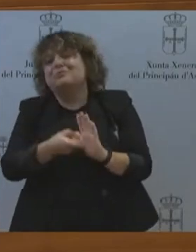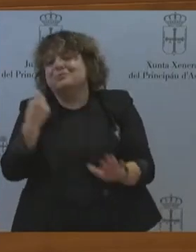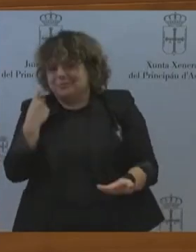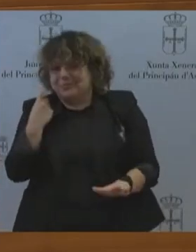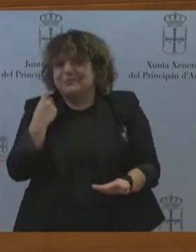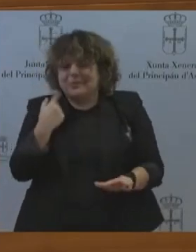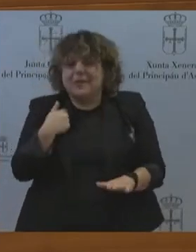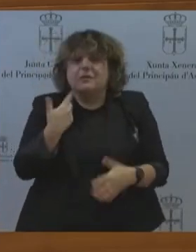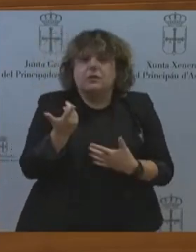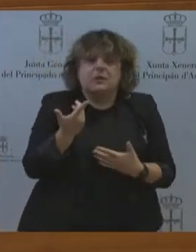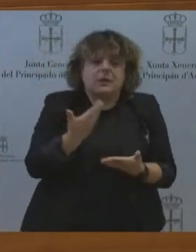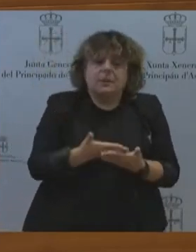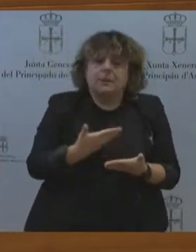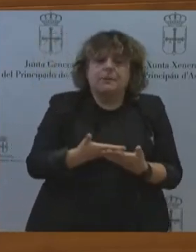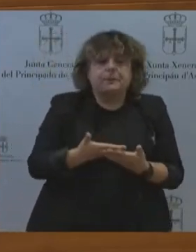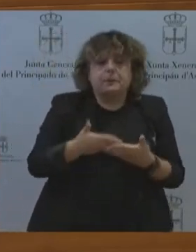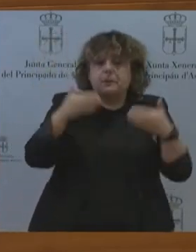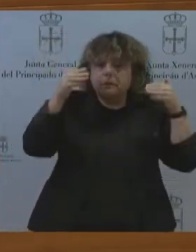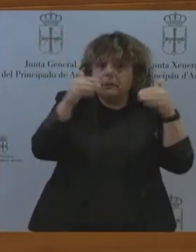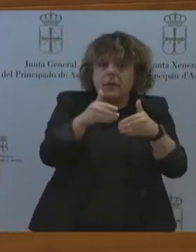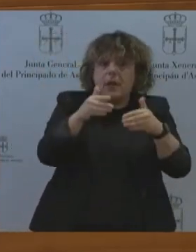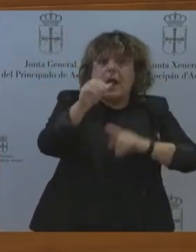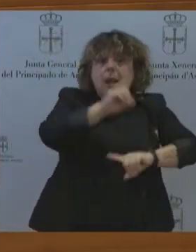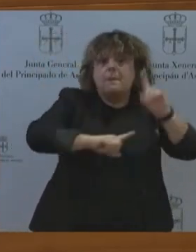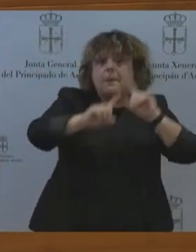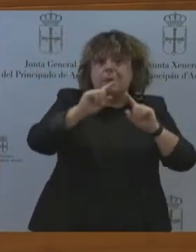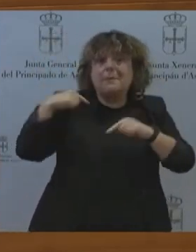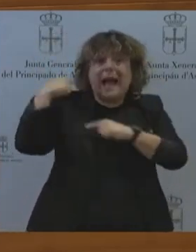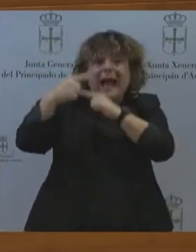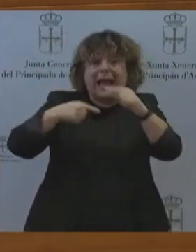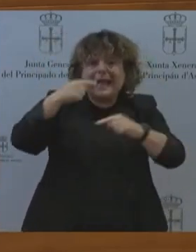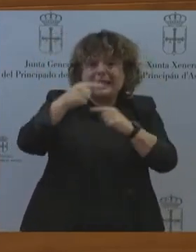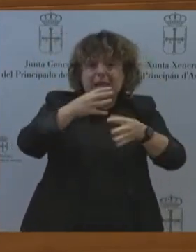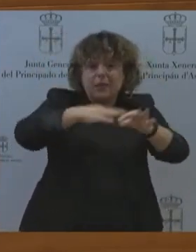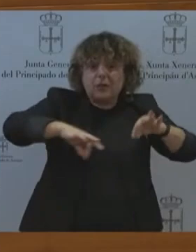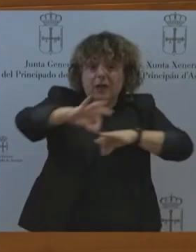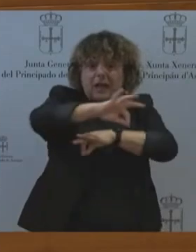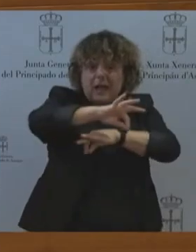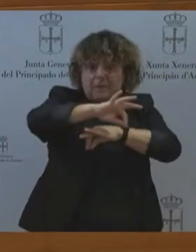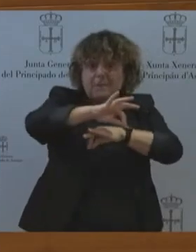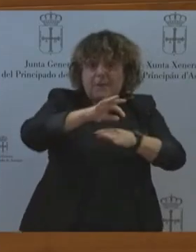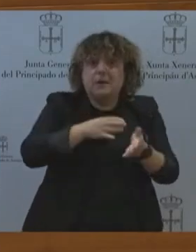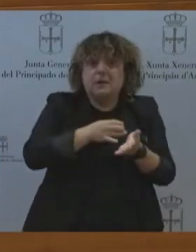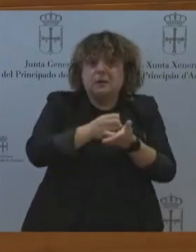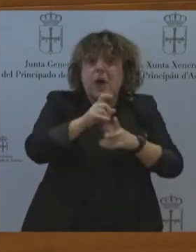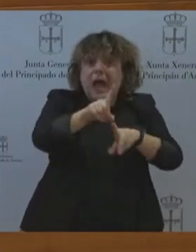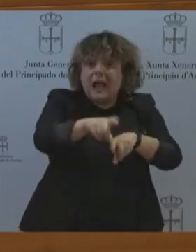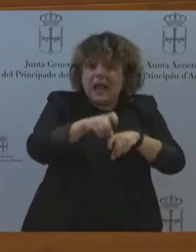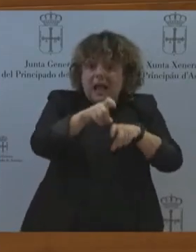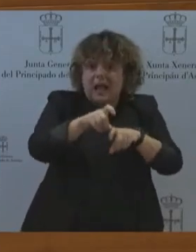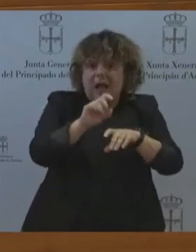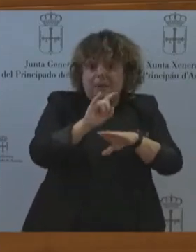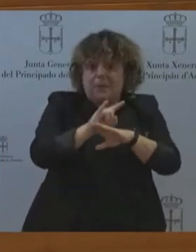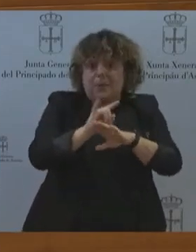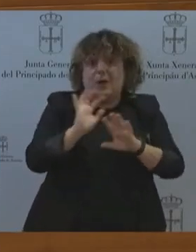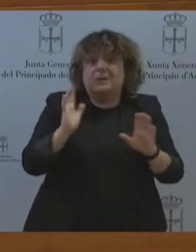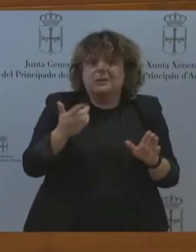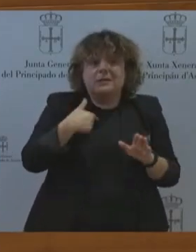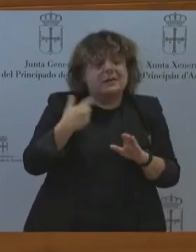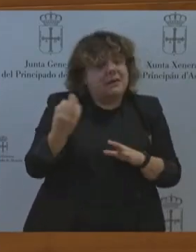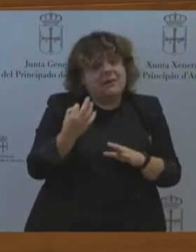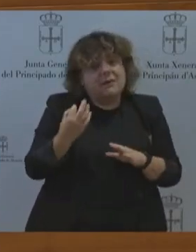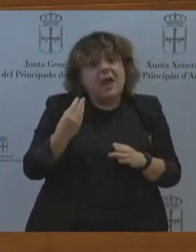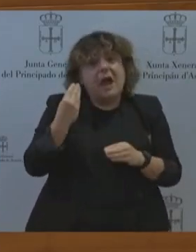problema del relevo generacional en el campo asturiano. Debería también usted apoyar mucho más a nuestros productores que tienen